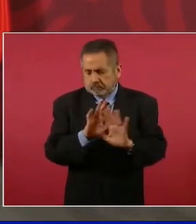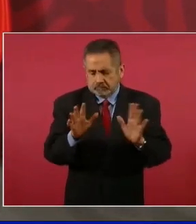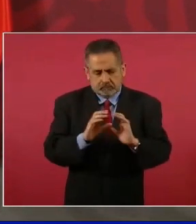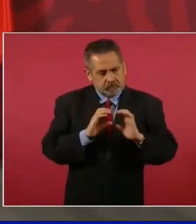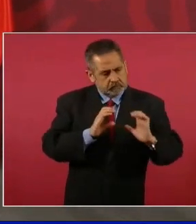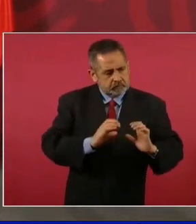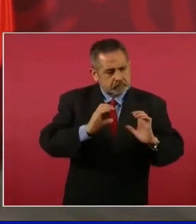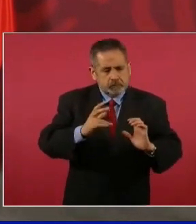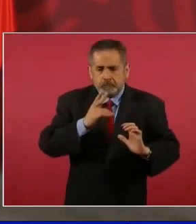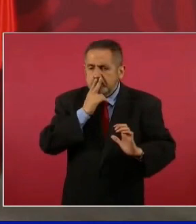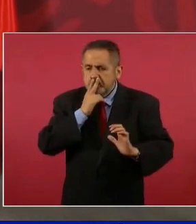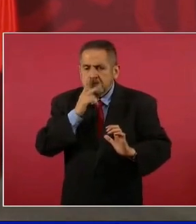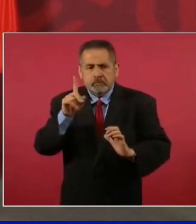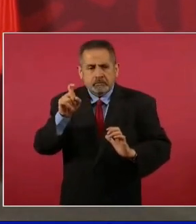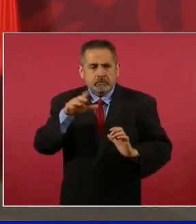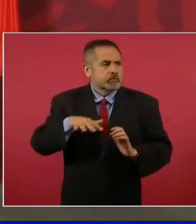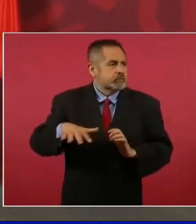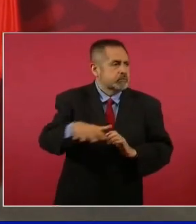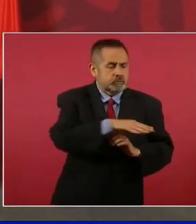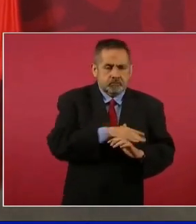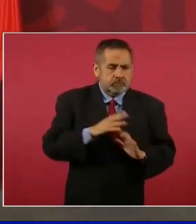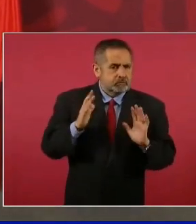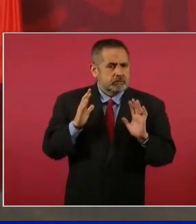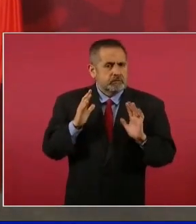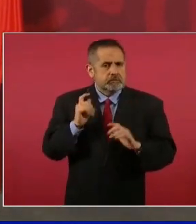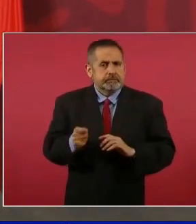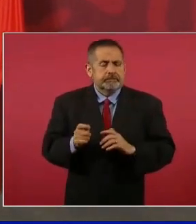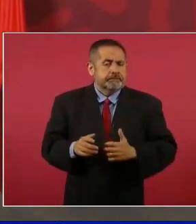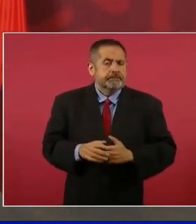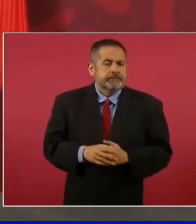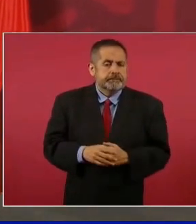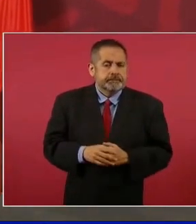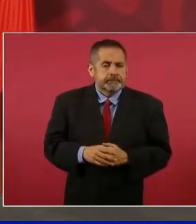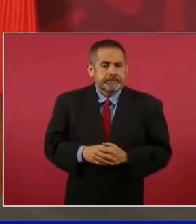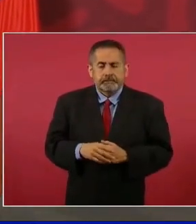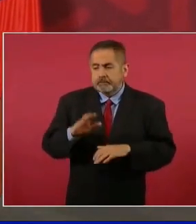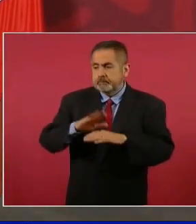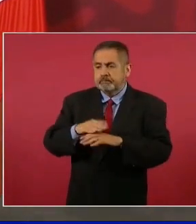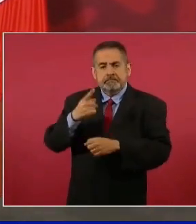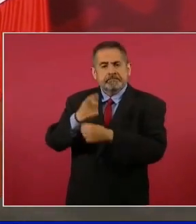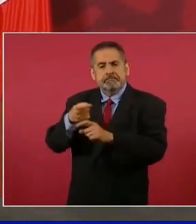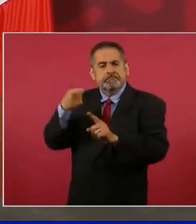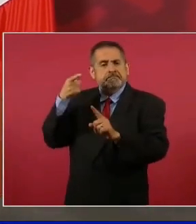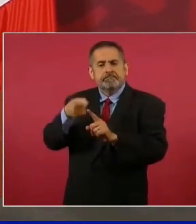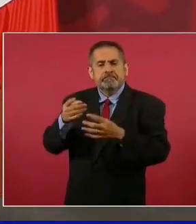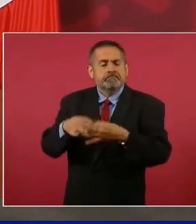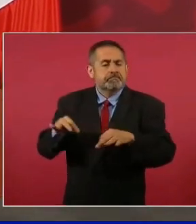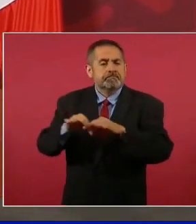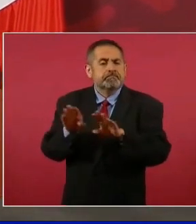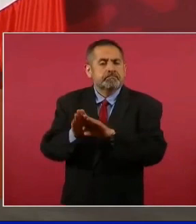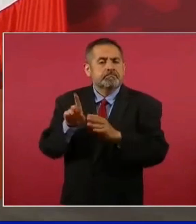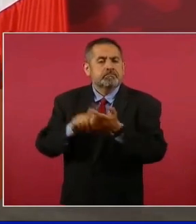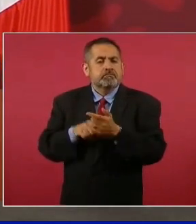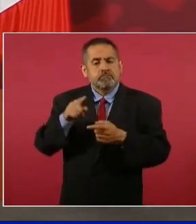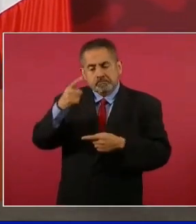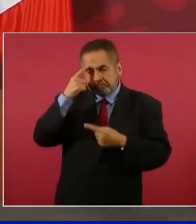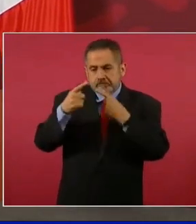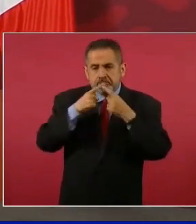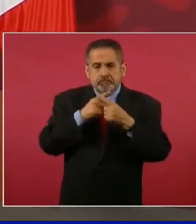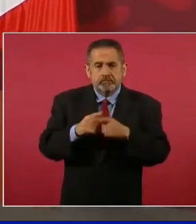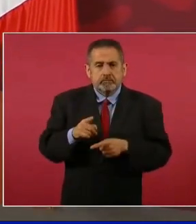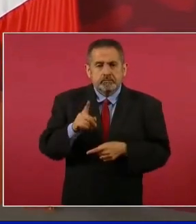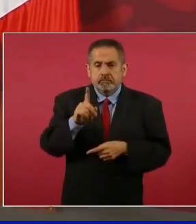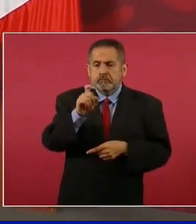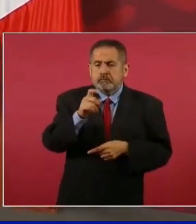que se dé la prioridad al consumo de agua